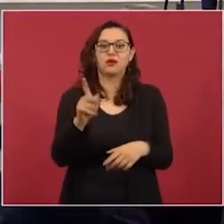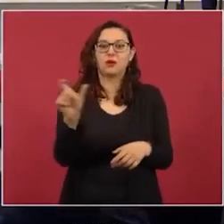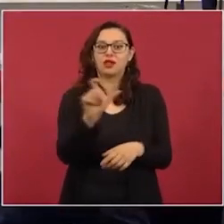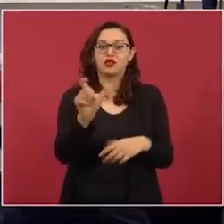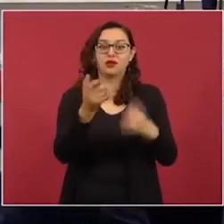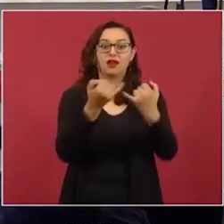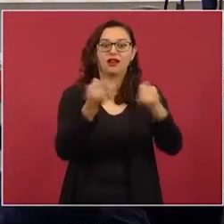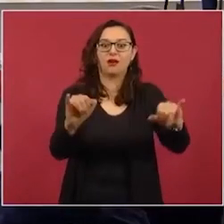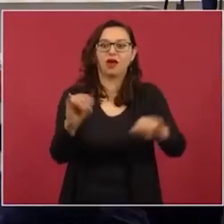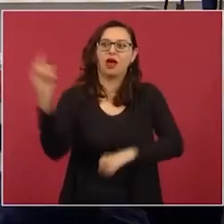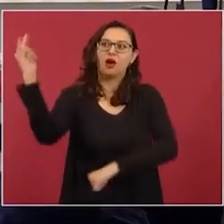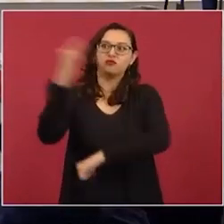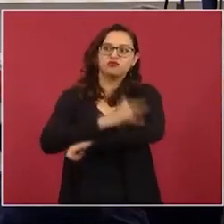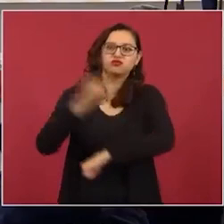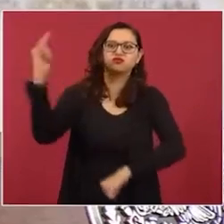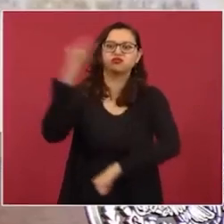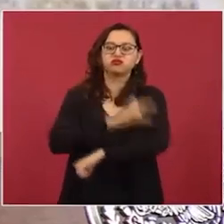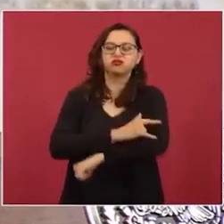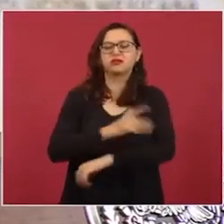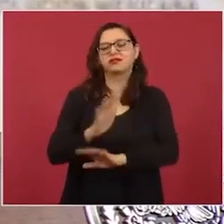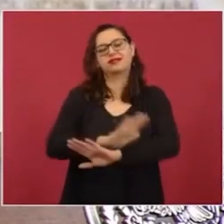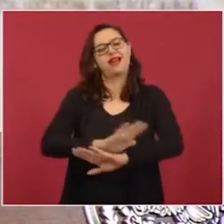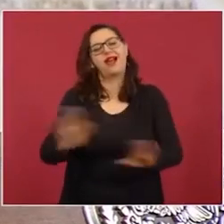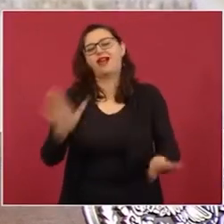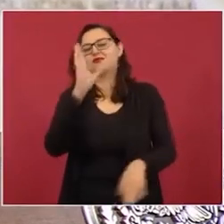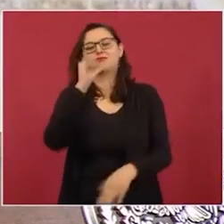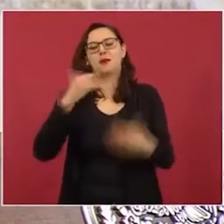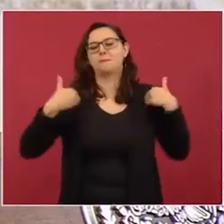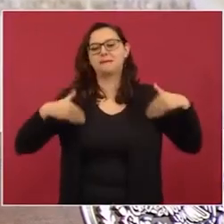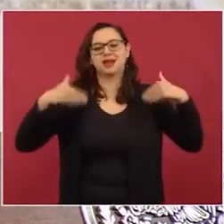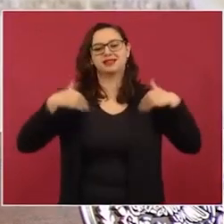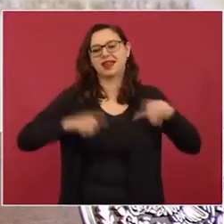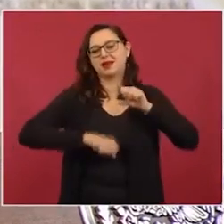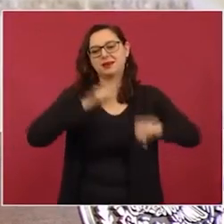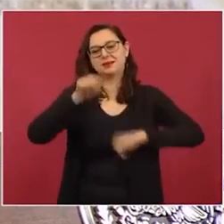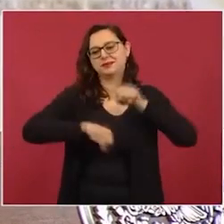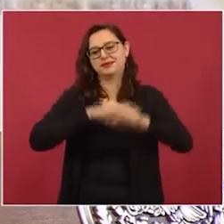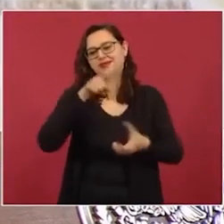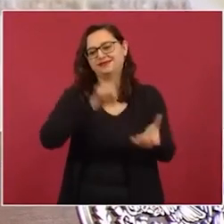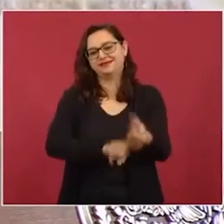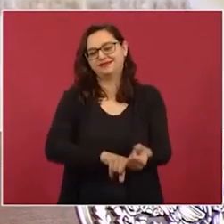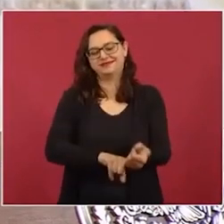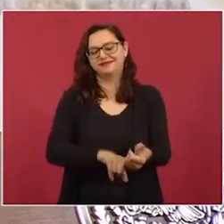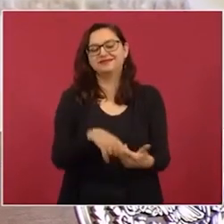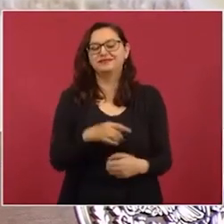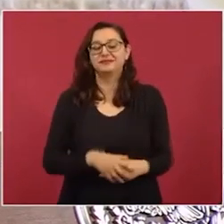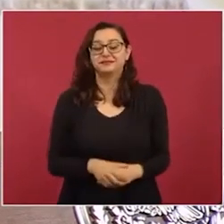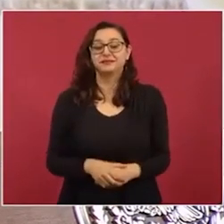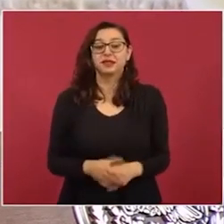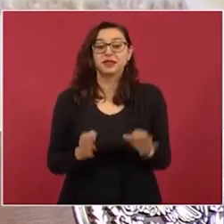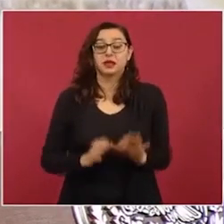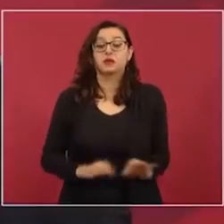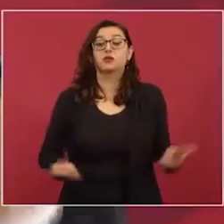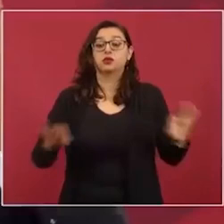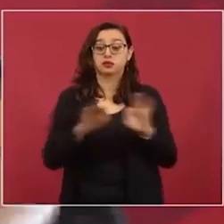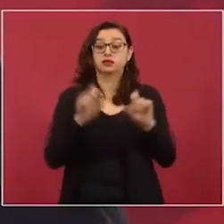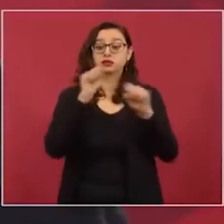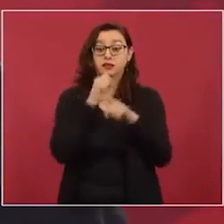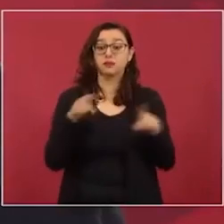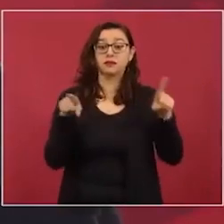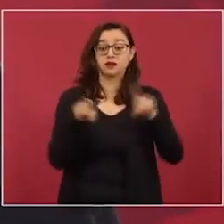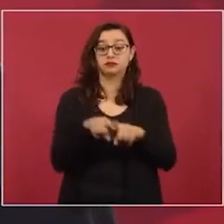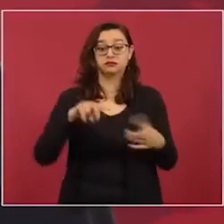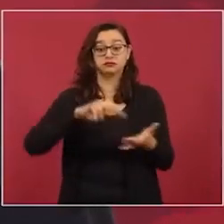pero ya se está avanzando y lo importante es que los ingenieros militares, pues, están